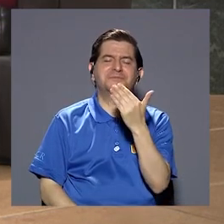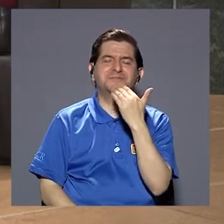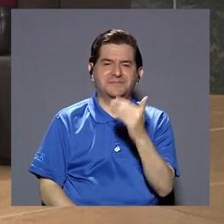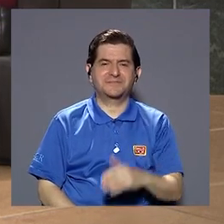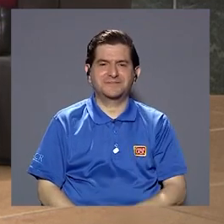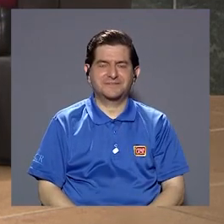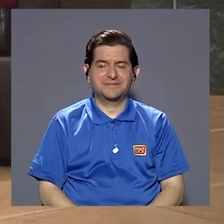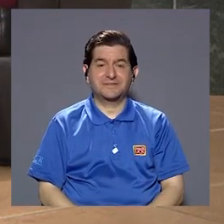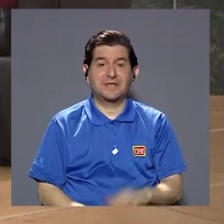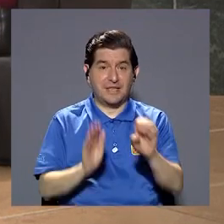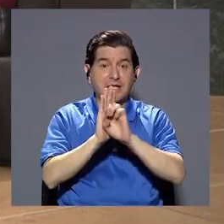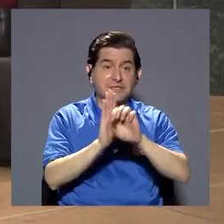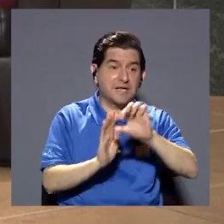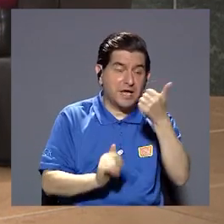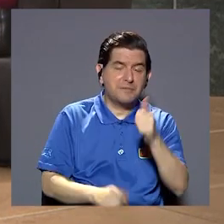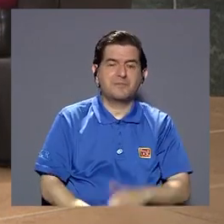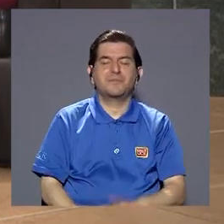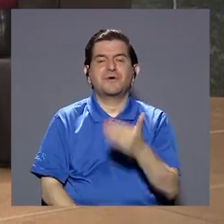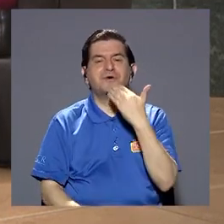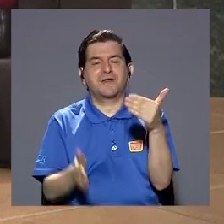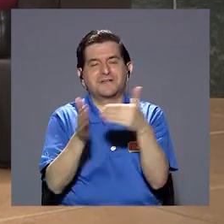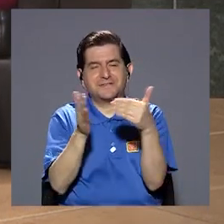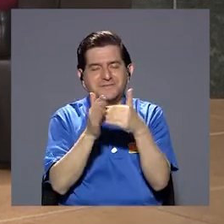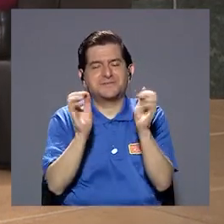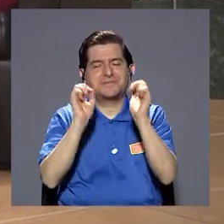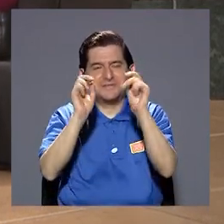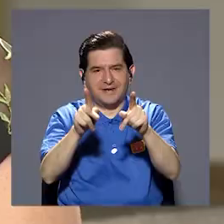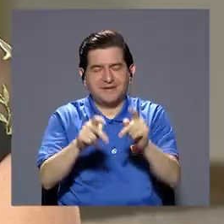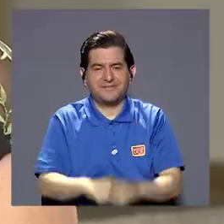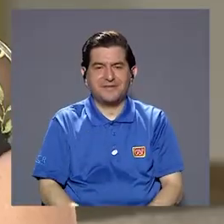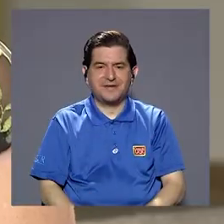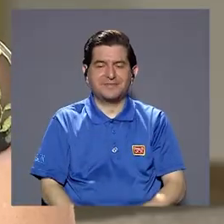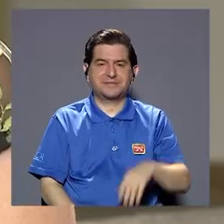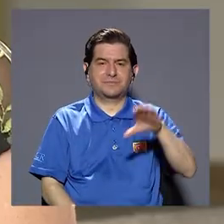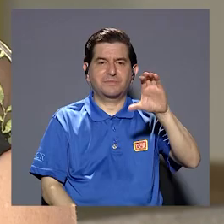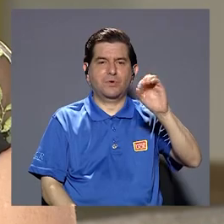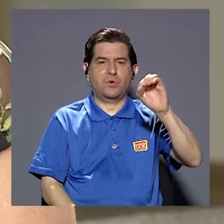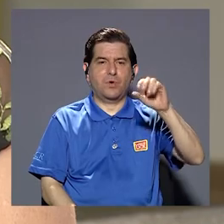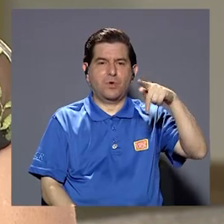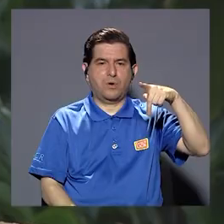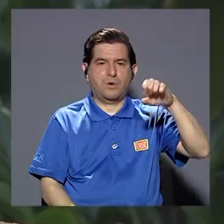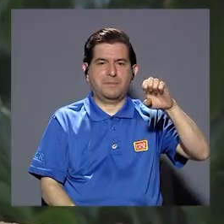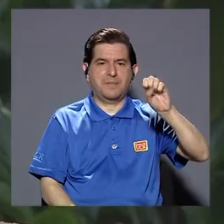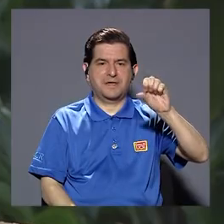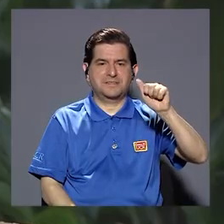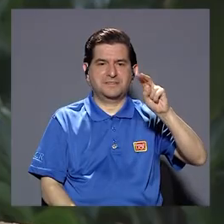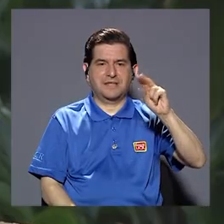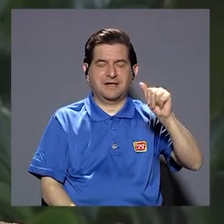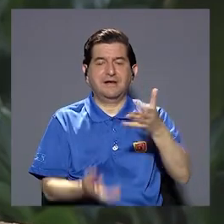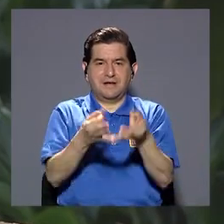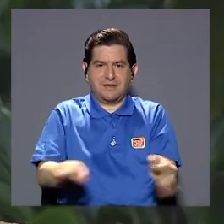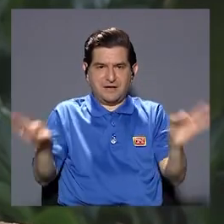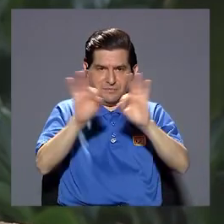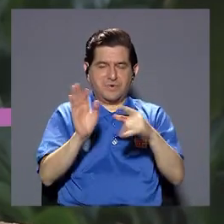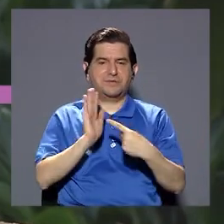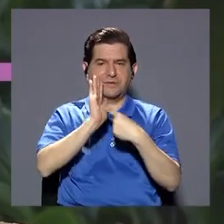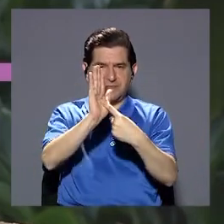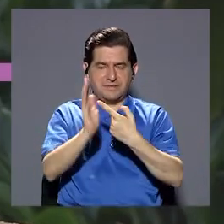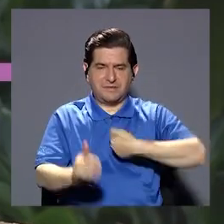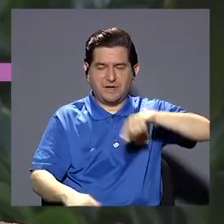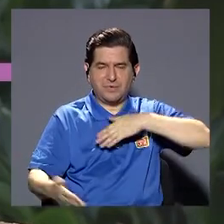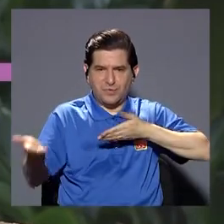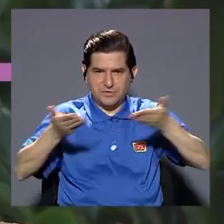¿verdad? de que las personas pueden entender un poquito también más cómo funciona el sistema de salud en la telecooperativa y un ejemplo para otros